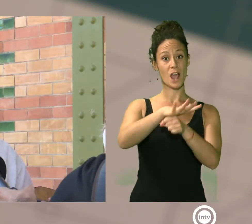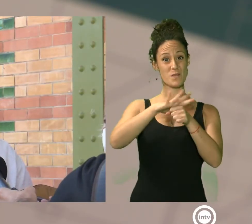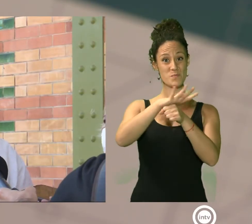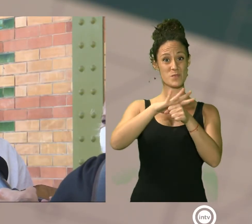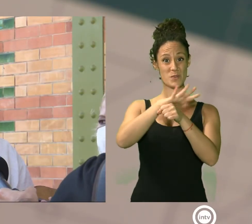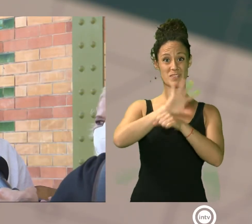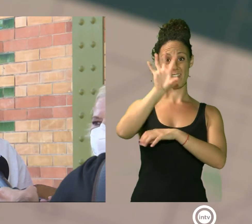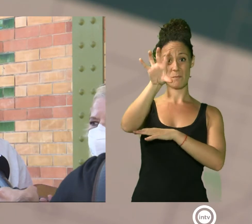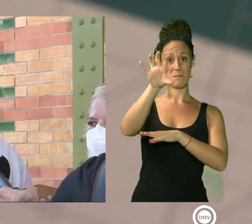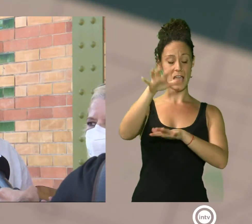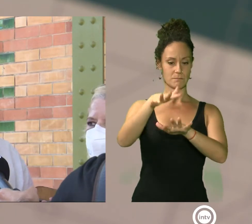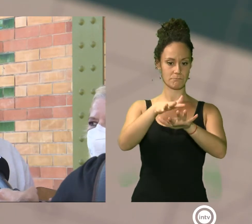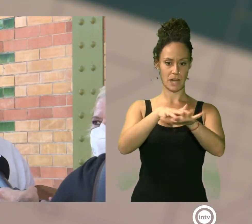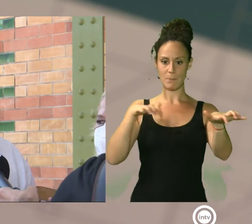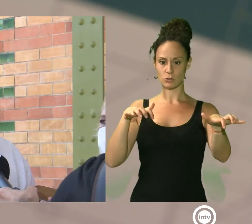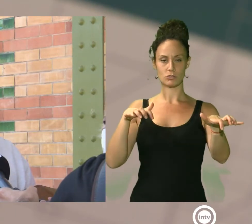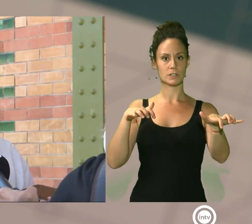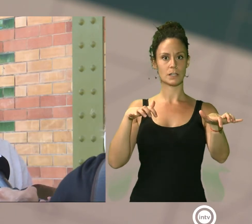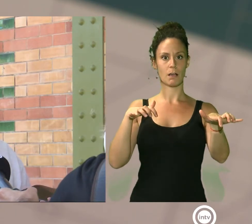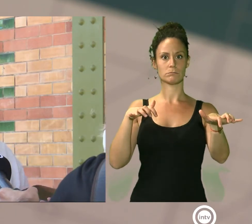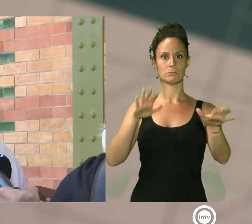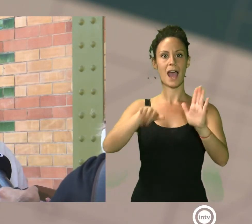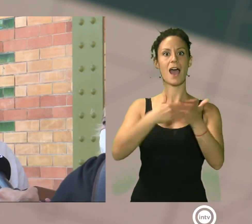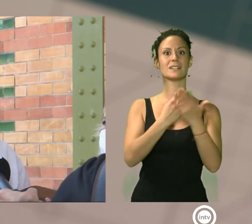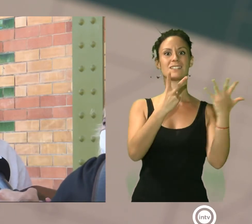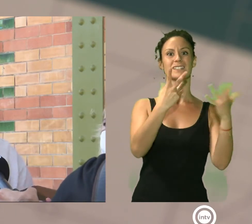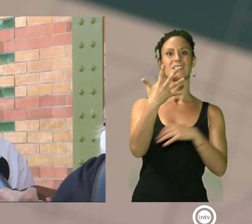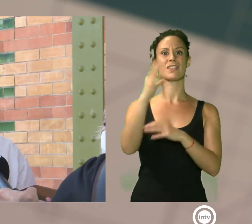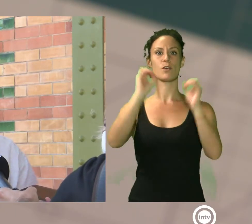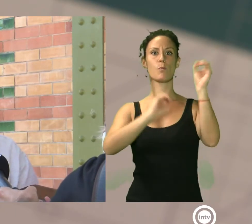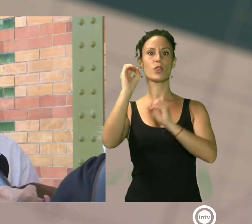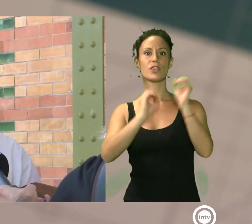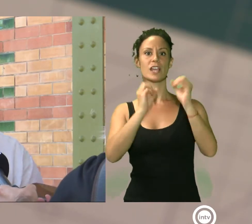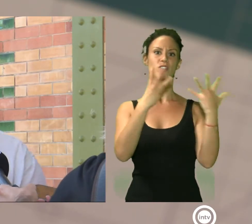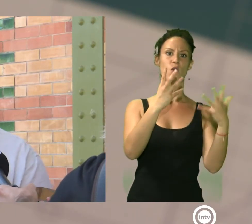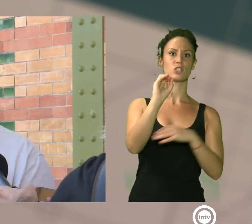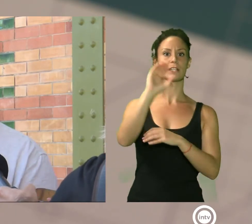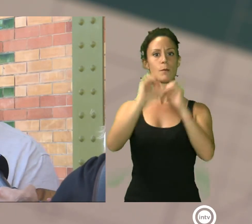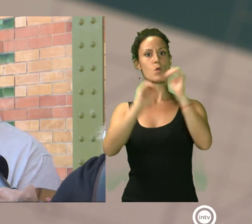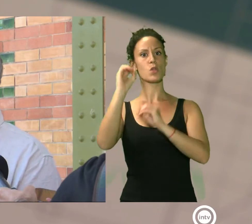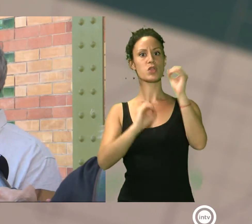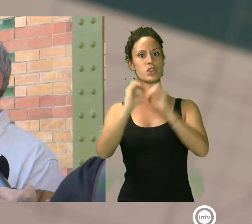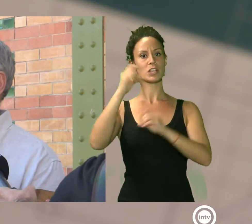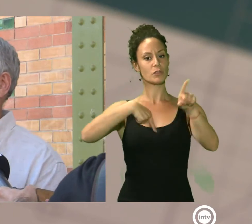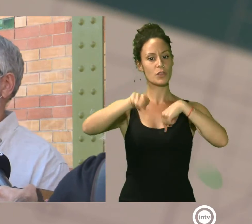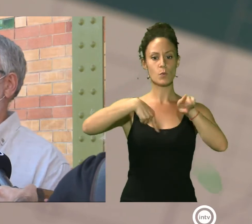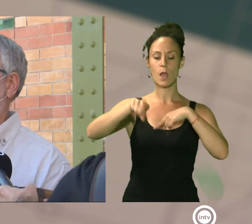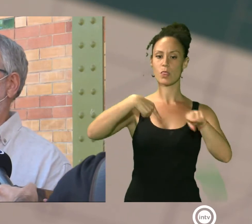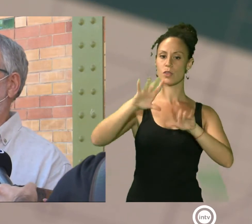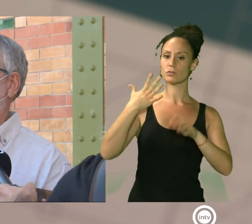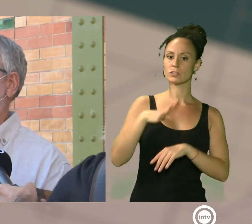país se está recuperando hasta un 75-80% de las circulaciones, aquí en Almería